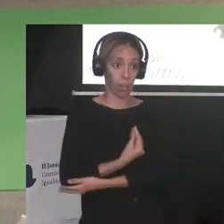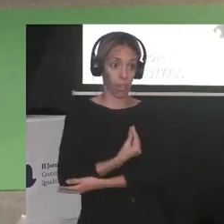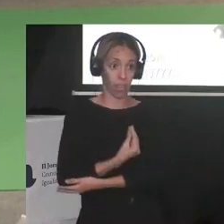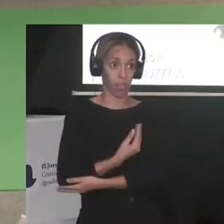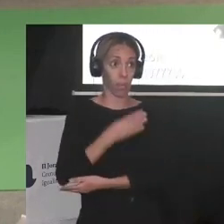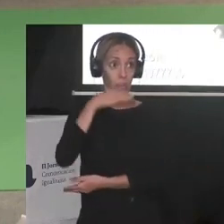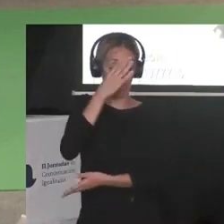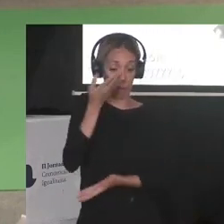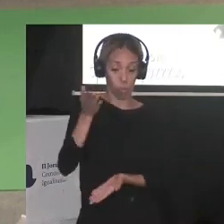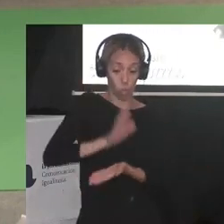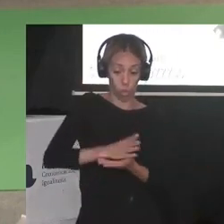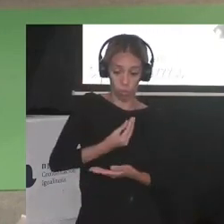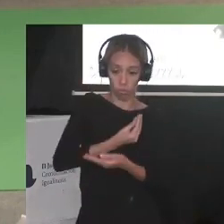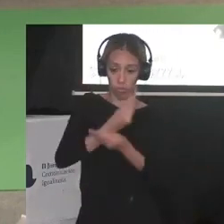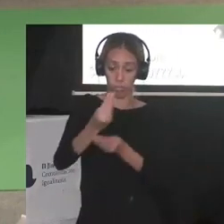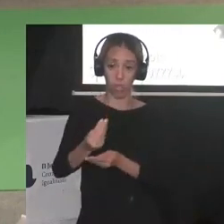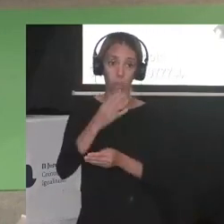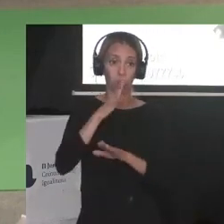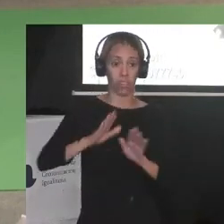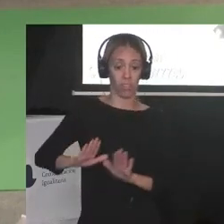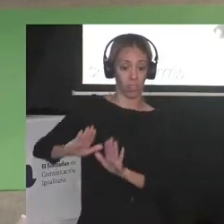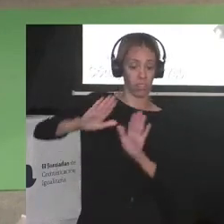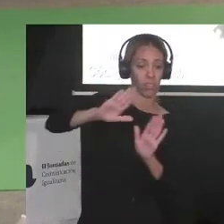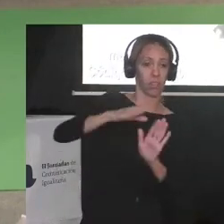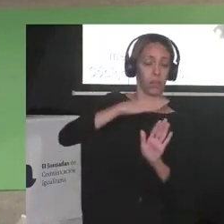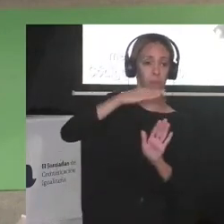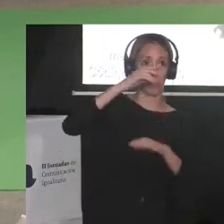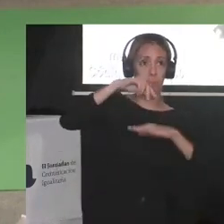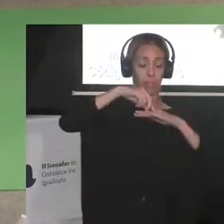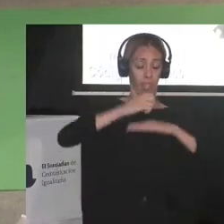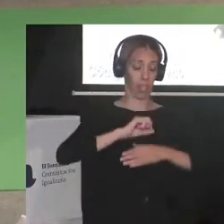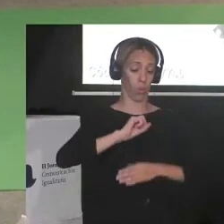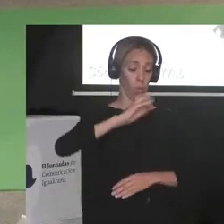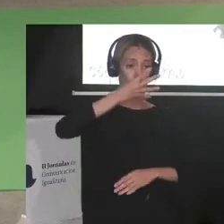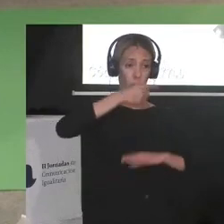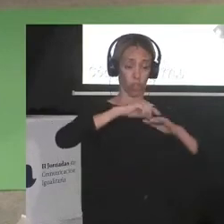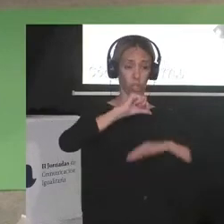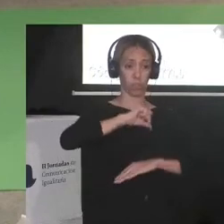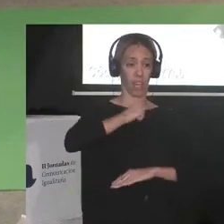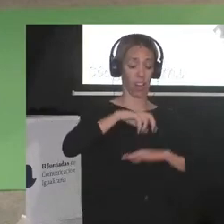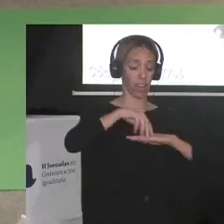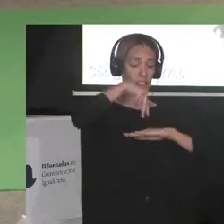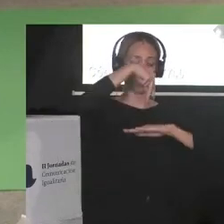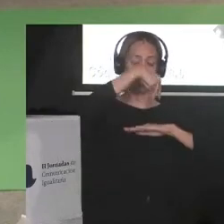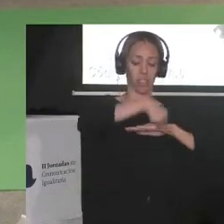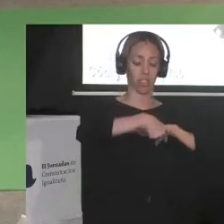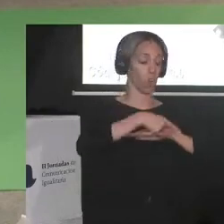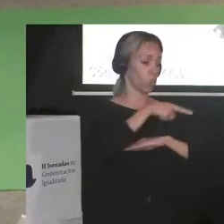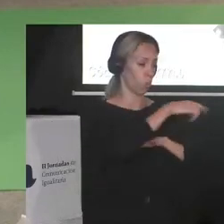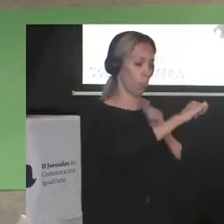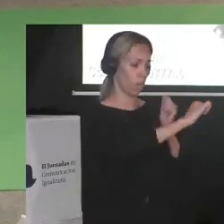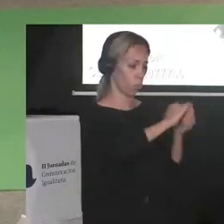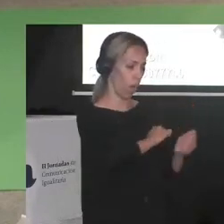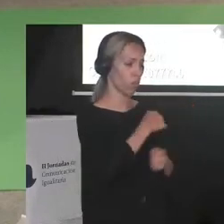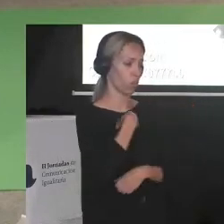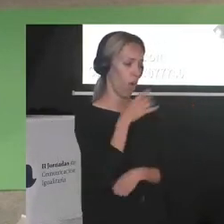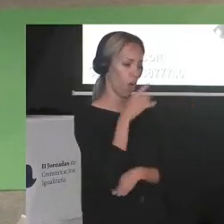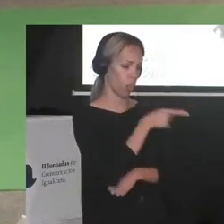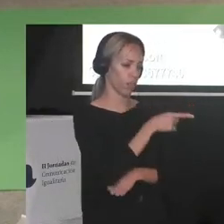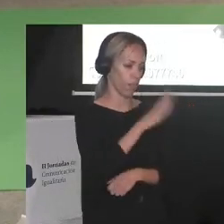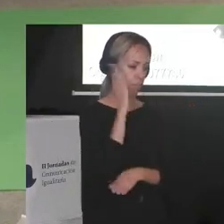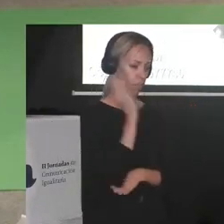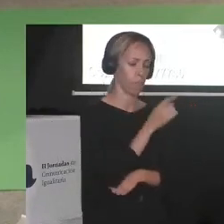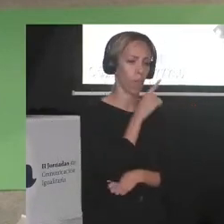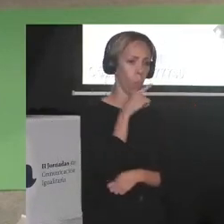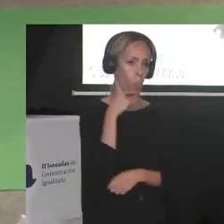a su padre que se lanzó delante de su madre del cuarto piso de un hospital al grito de me la has jugado te voy a dar donde